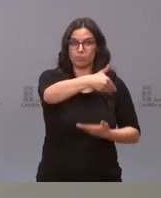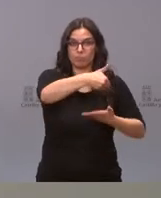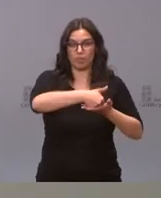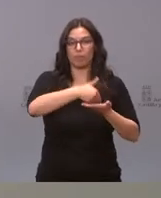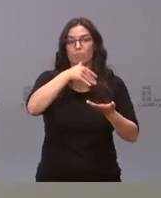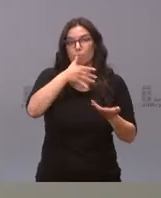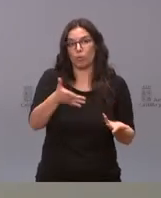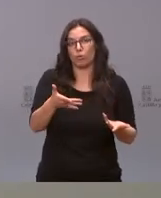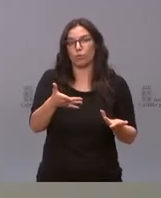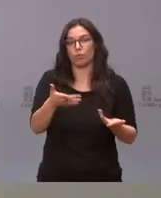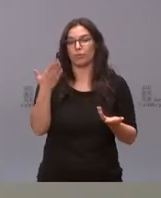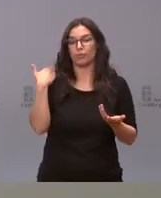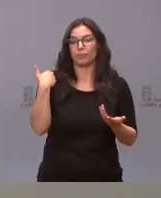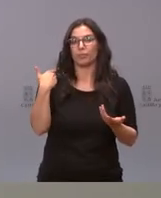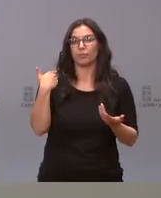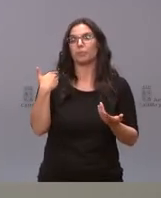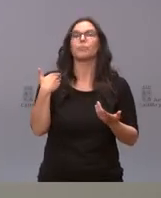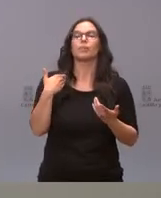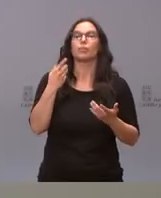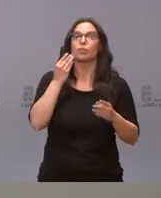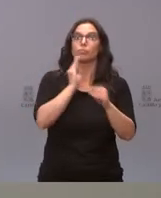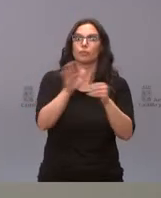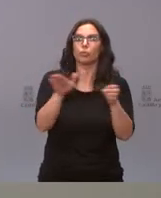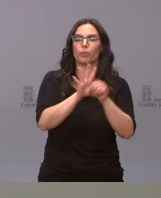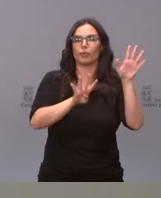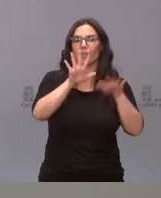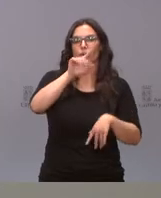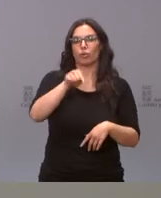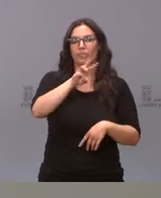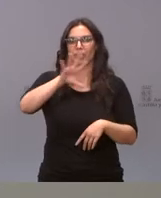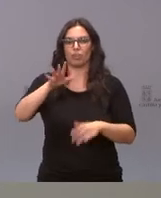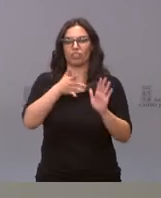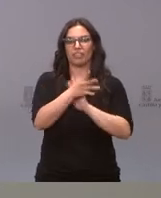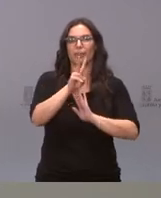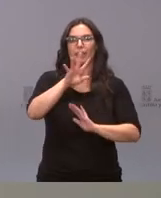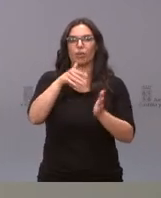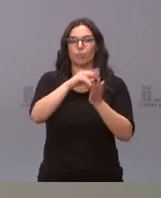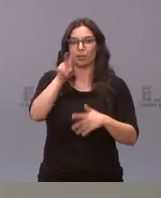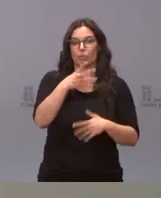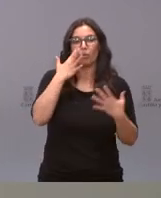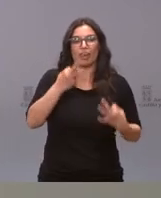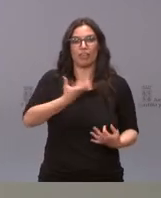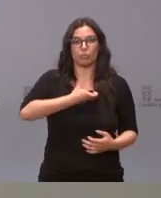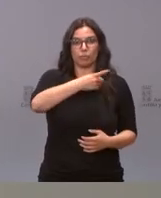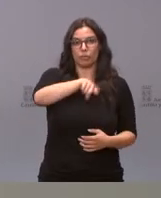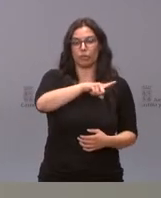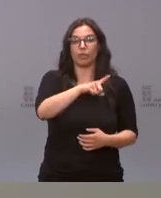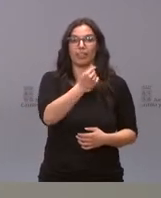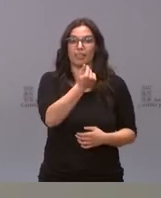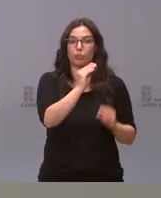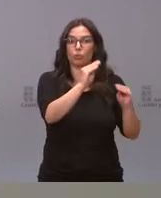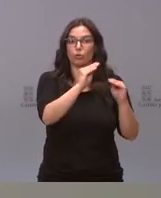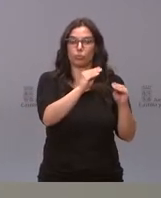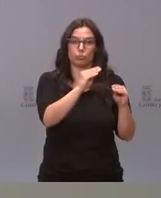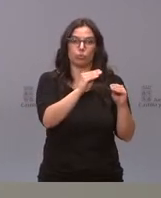financiamos el 95.000 por ciento de las obras, son 25.000 euros, pero teniendo en cuenta que es un ayuntamiento que ese importe era